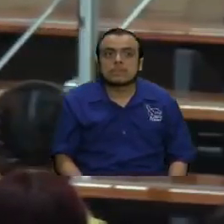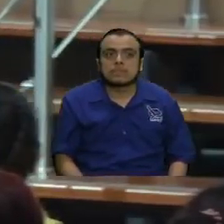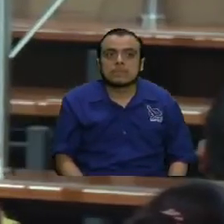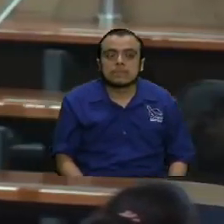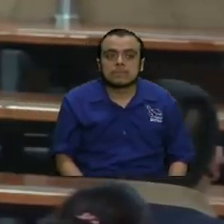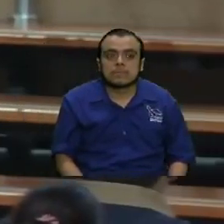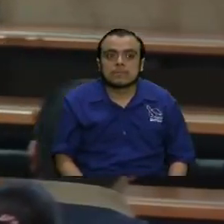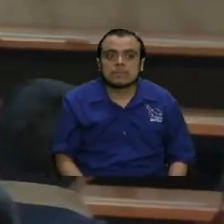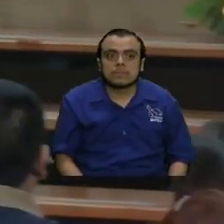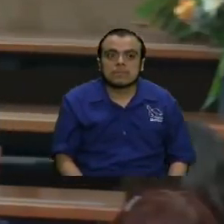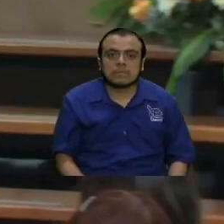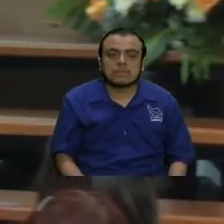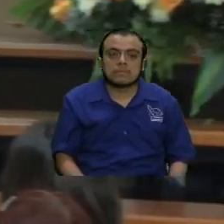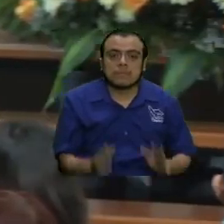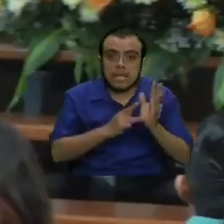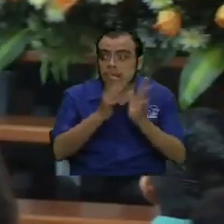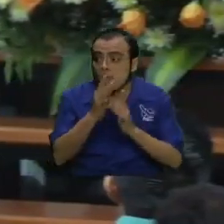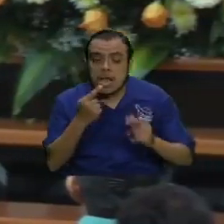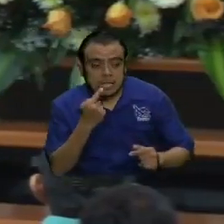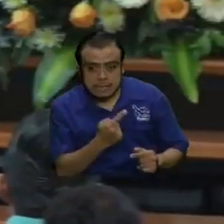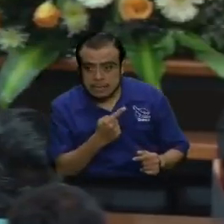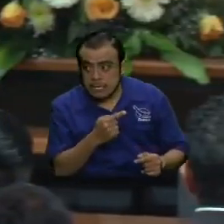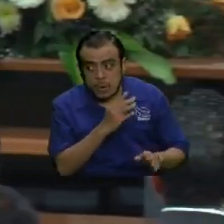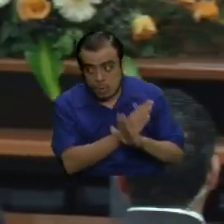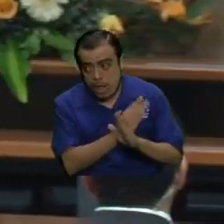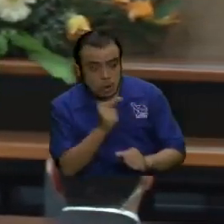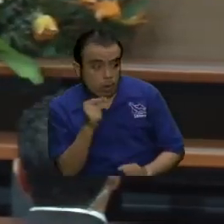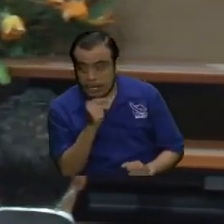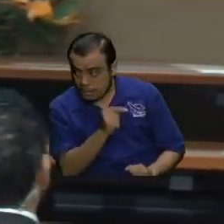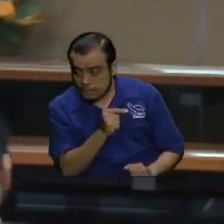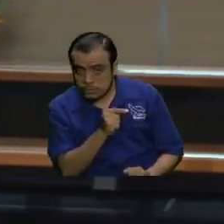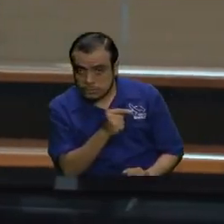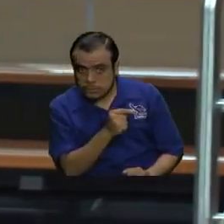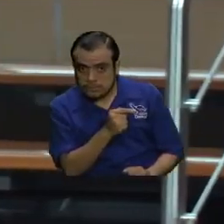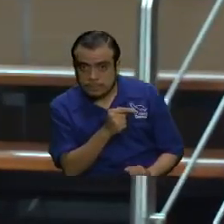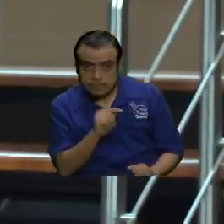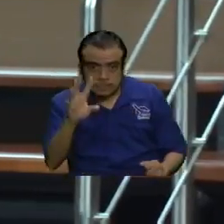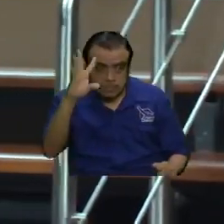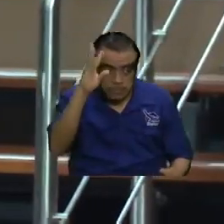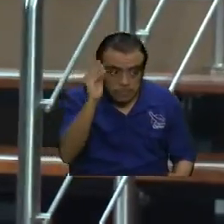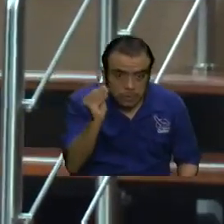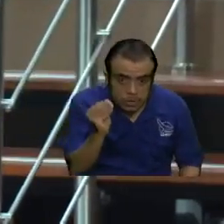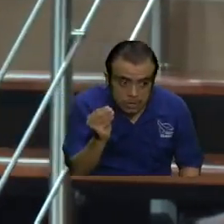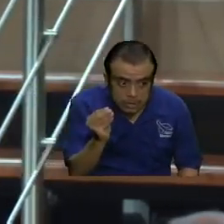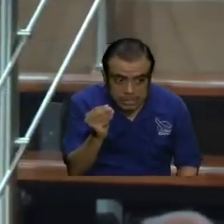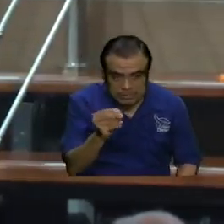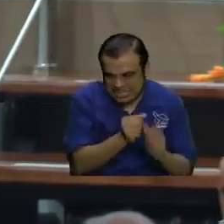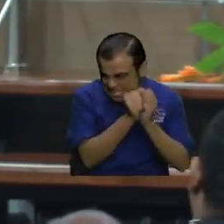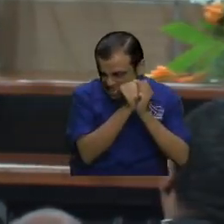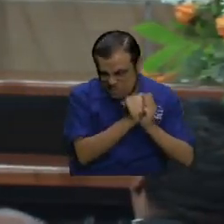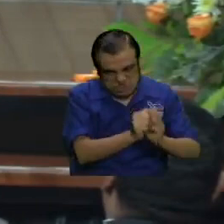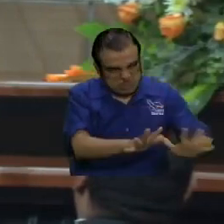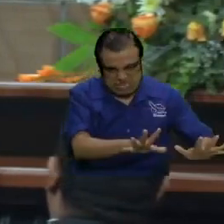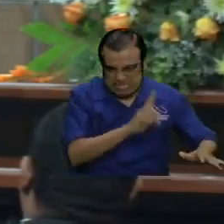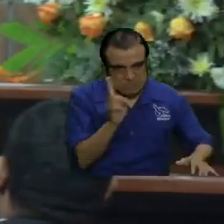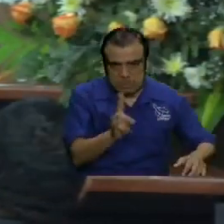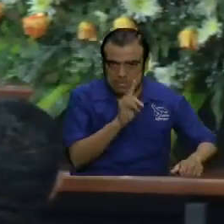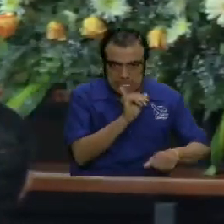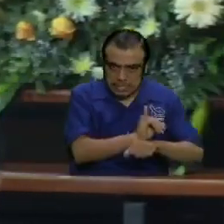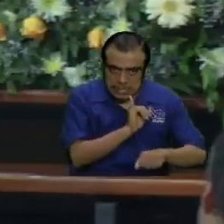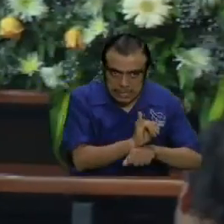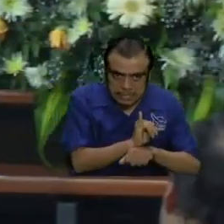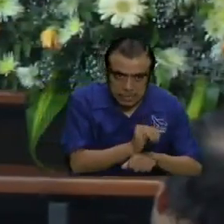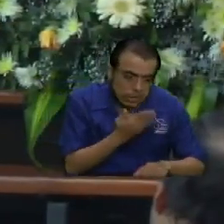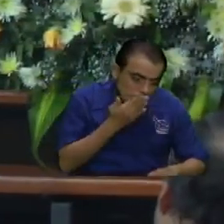entonces lo que el Señor está diciéndoles ahí también es, te dan cuidado con estos porque van a contaminar a toda la iglesia con su hipocresía.